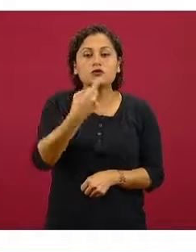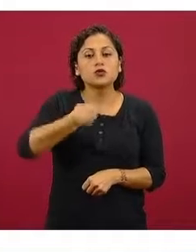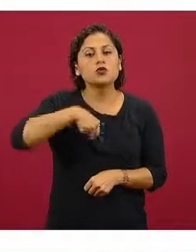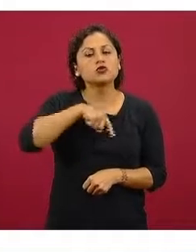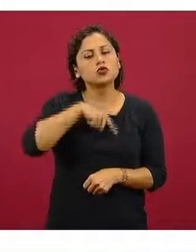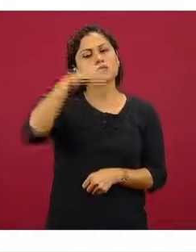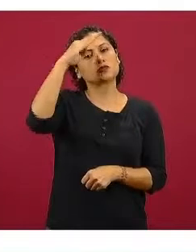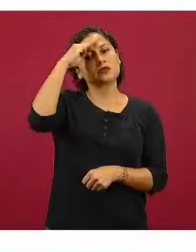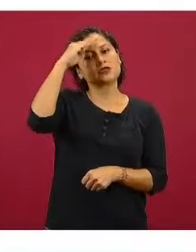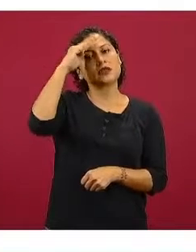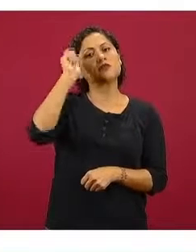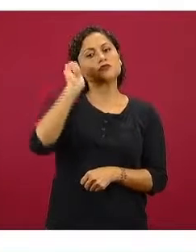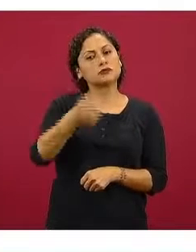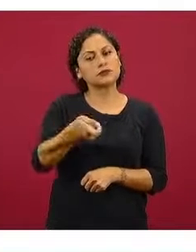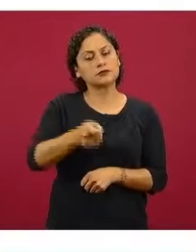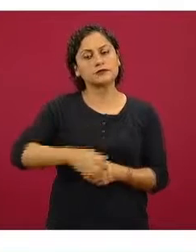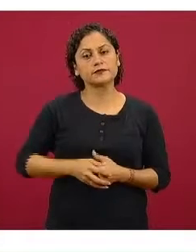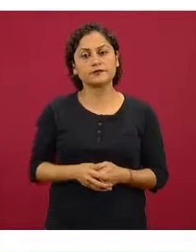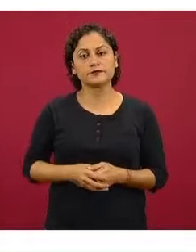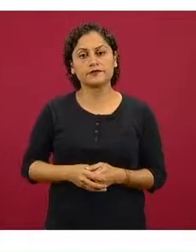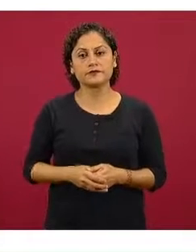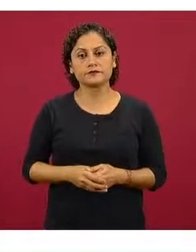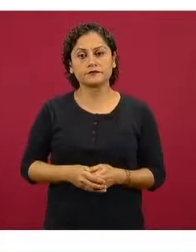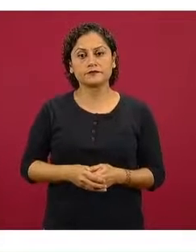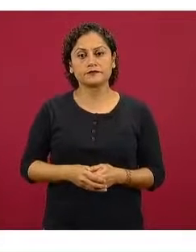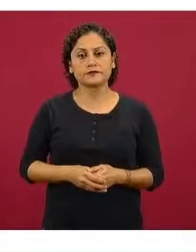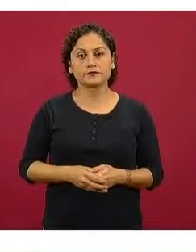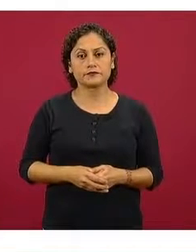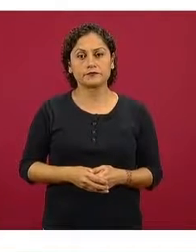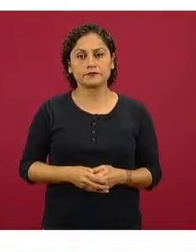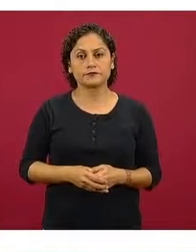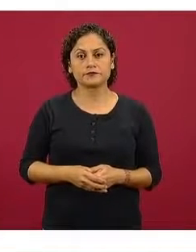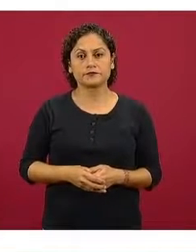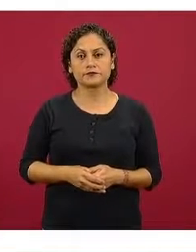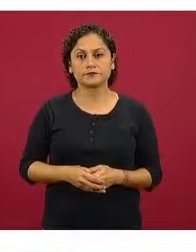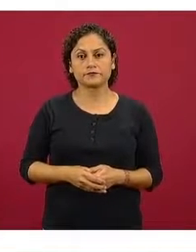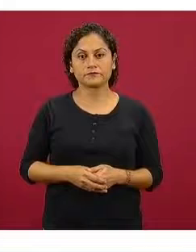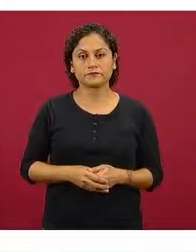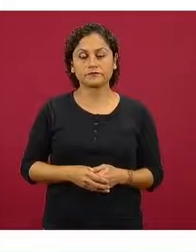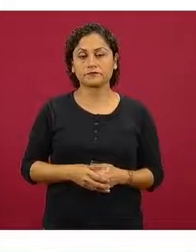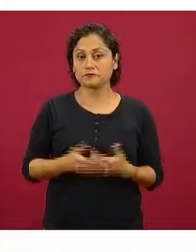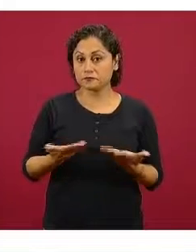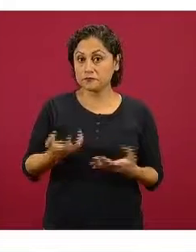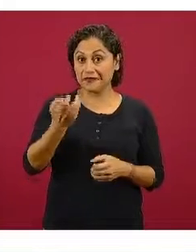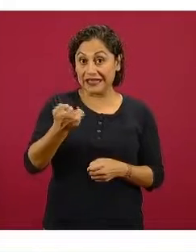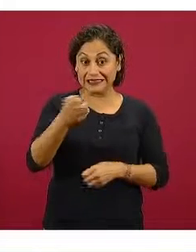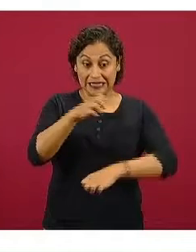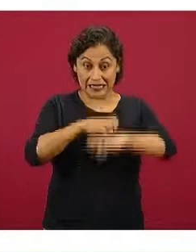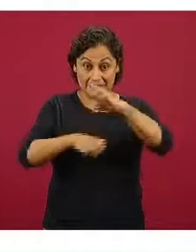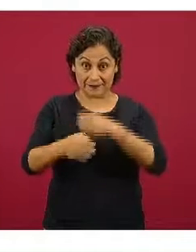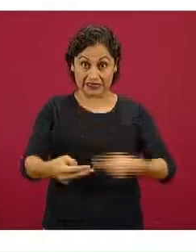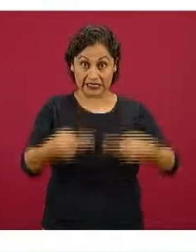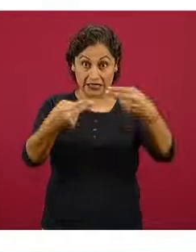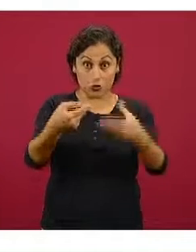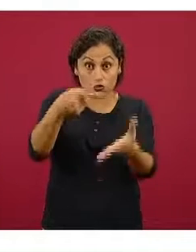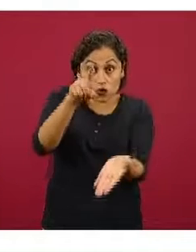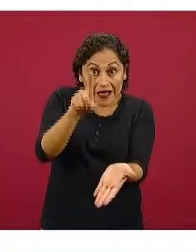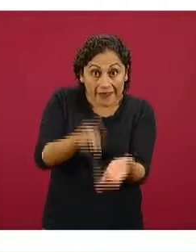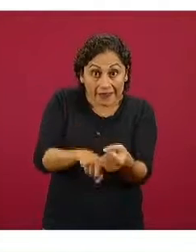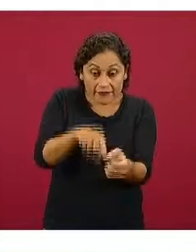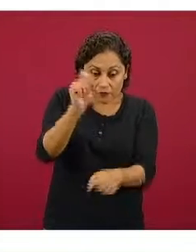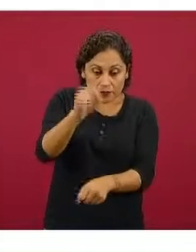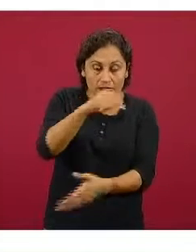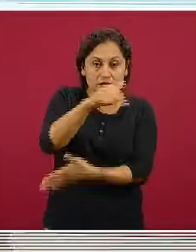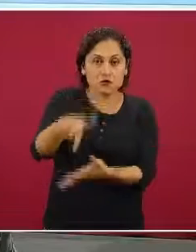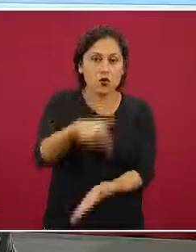es un fomento también de la producción de pequeños y medianos productores y por eso también